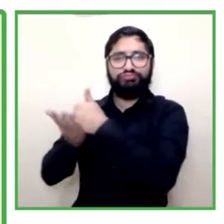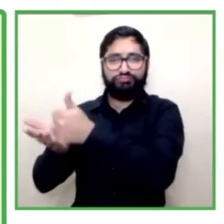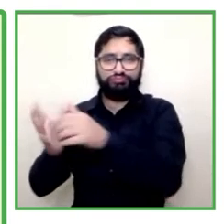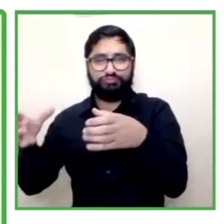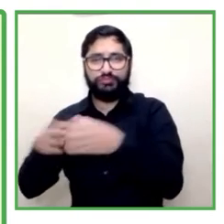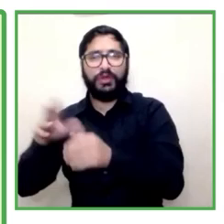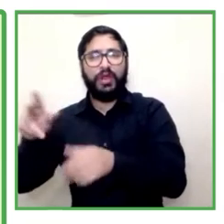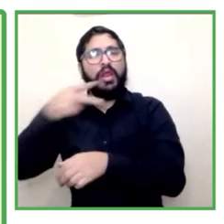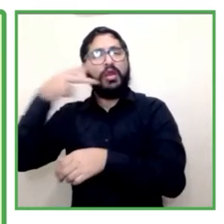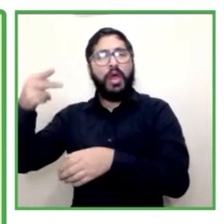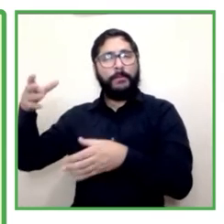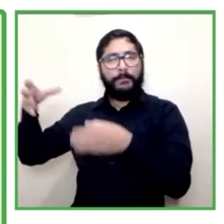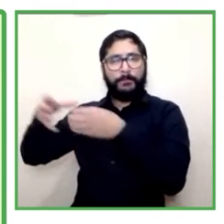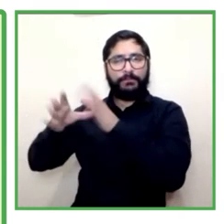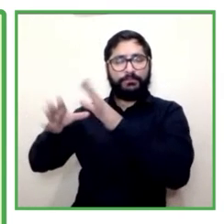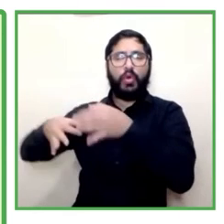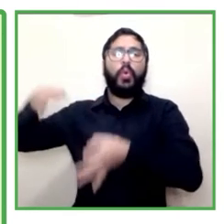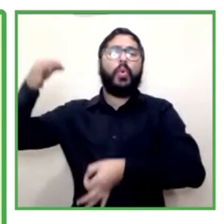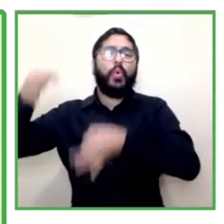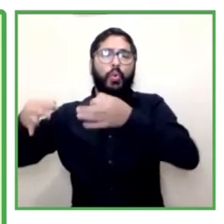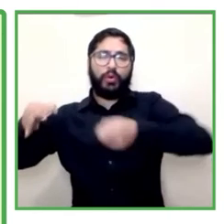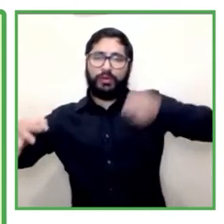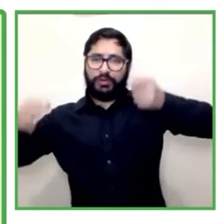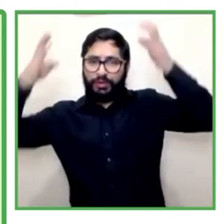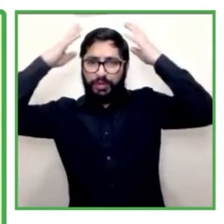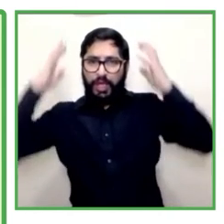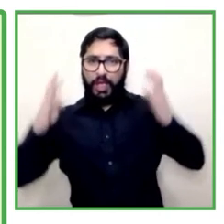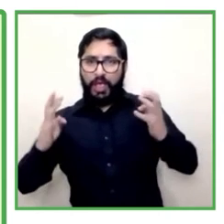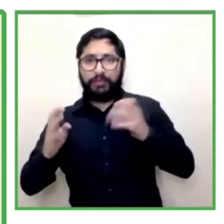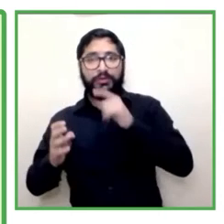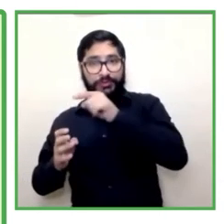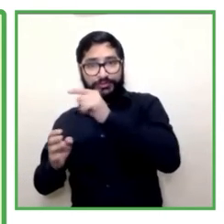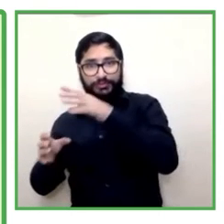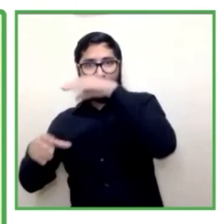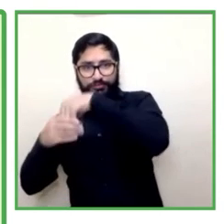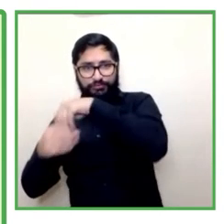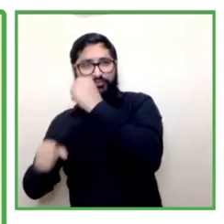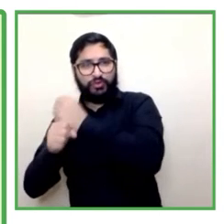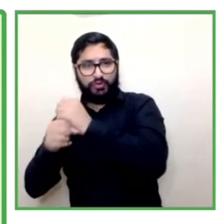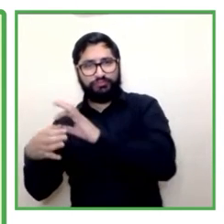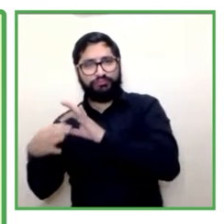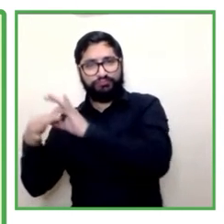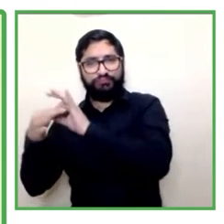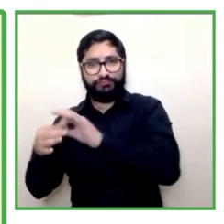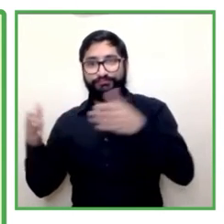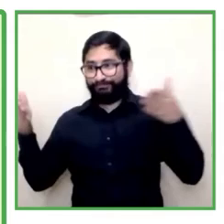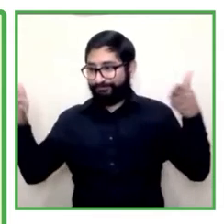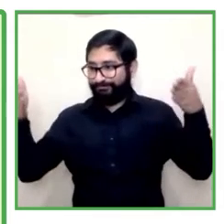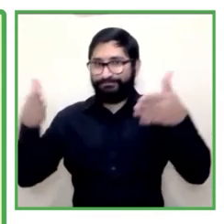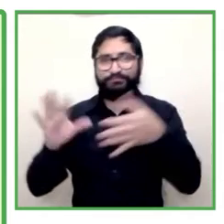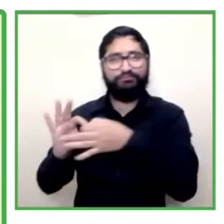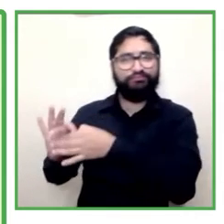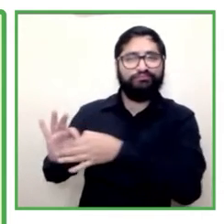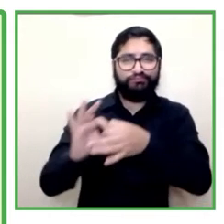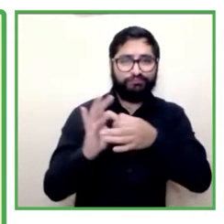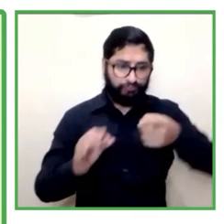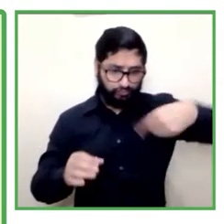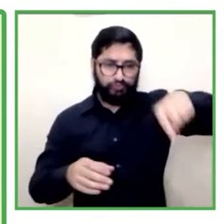esta comunidad que nosotros trabajamos está asociada a nuestros servicios y a nuestros agresados. Aquí les voy a dejar una